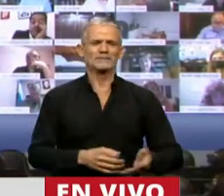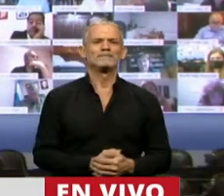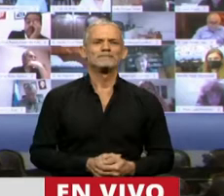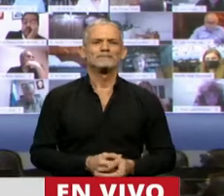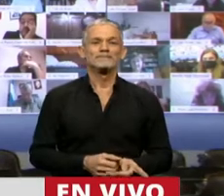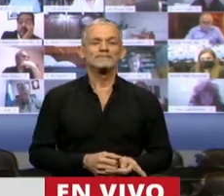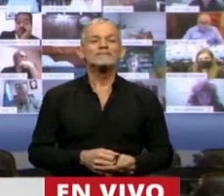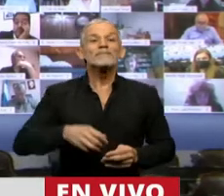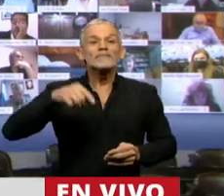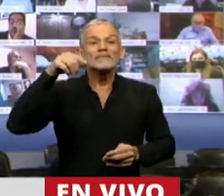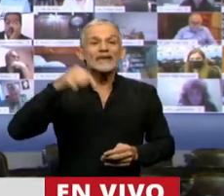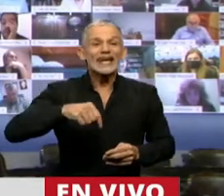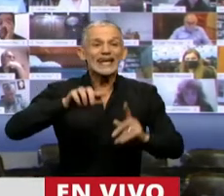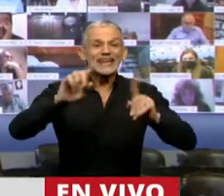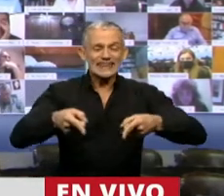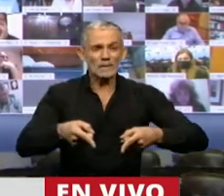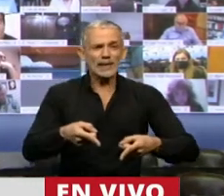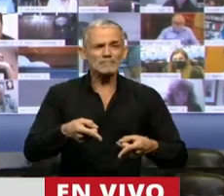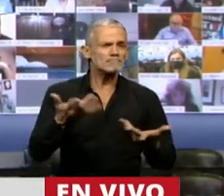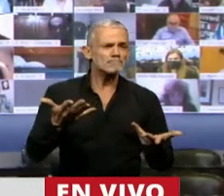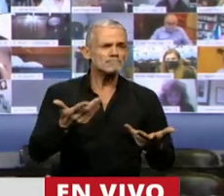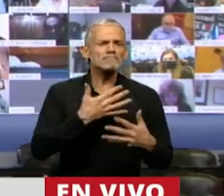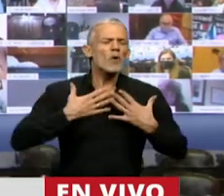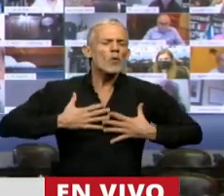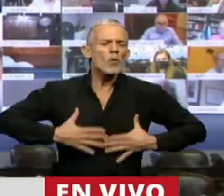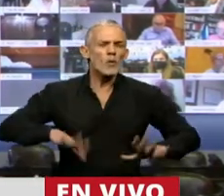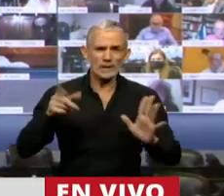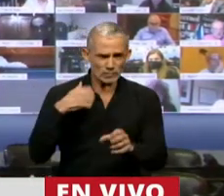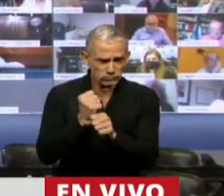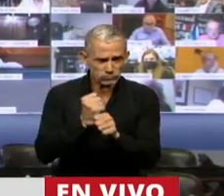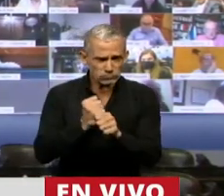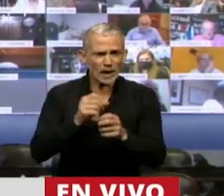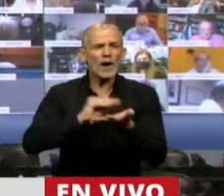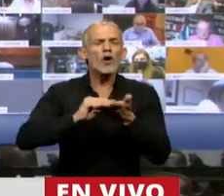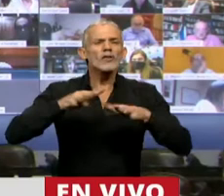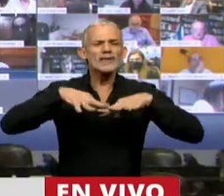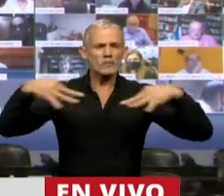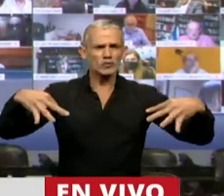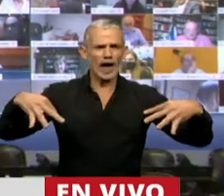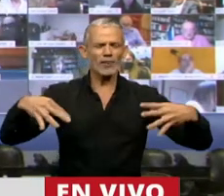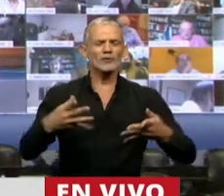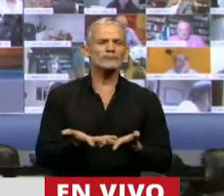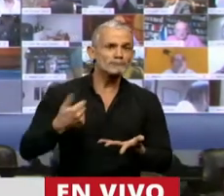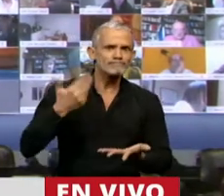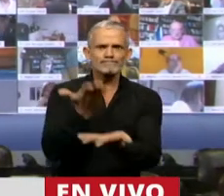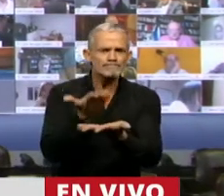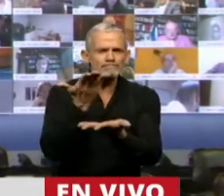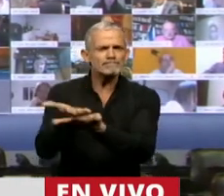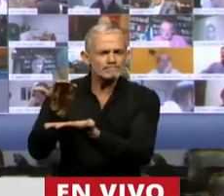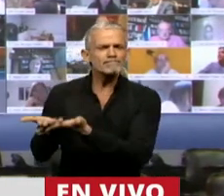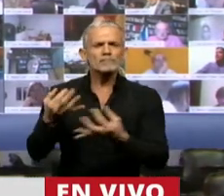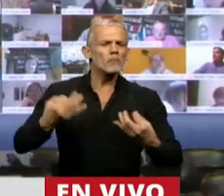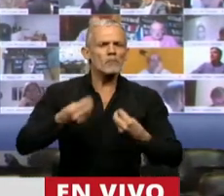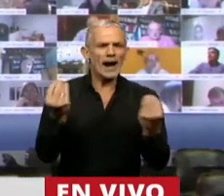quiero reconocer con total humildad, Presidenta, que desde mi labor parlamentaria he presentado numerosas propuestas que intentan dar